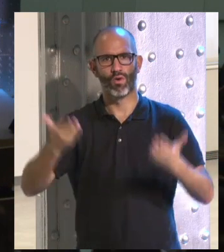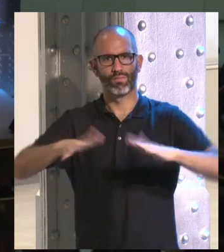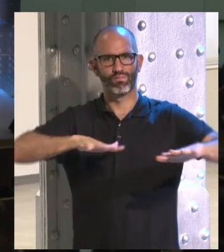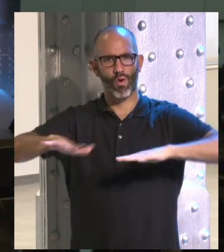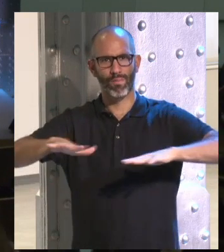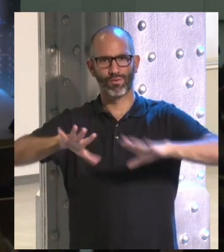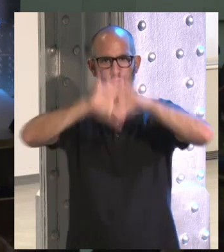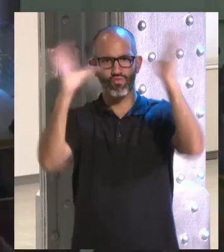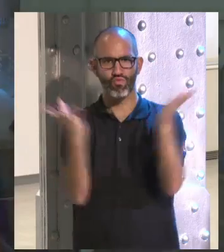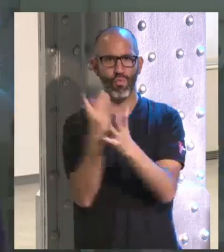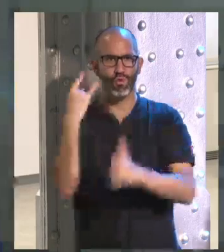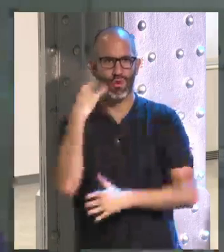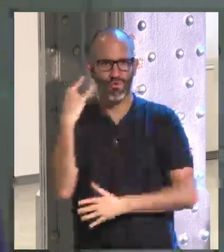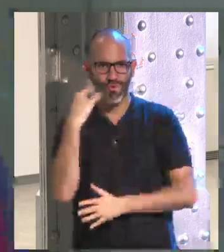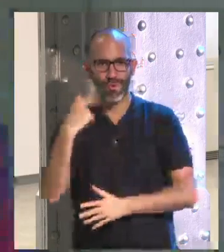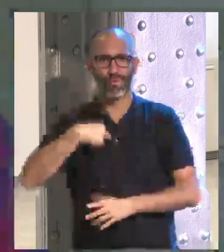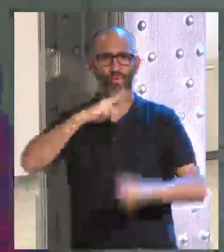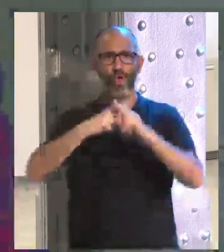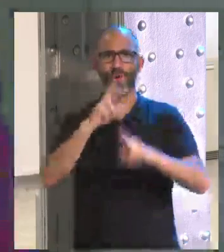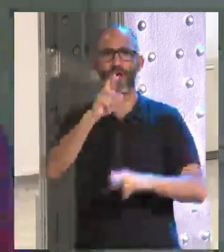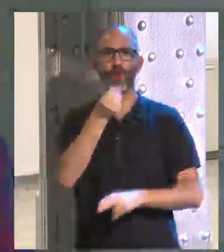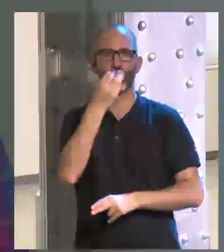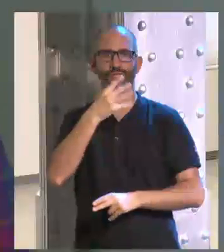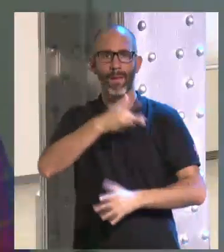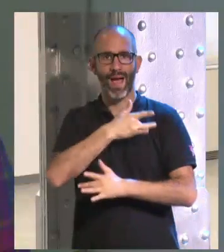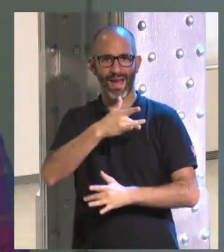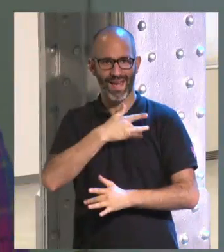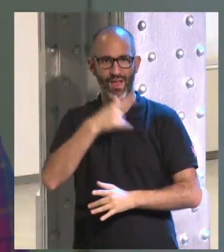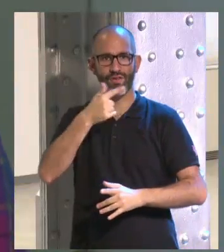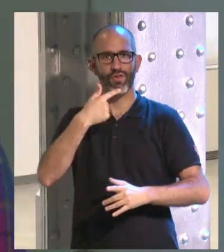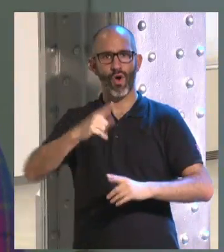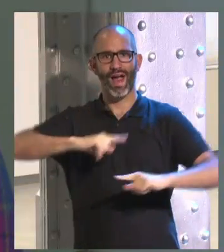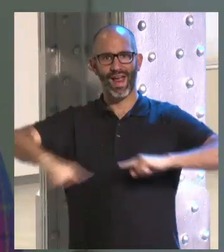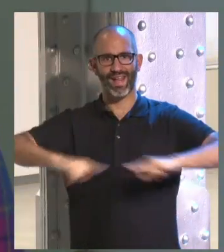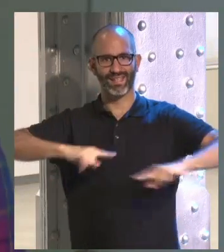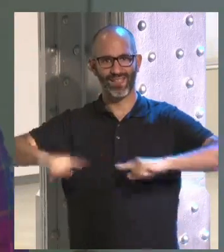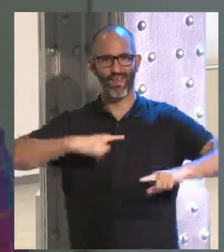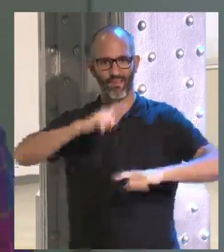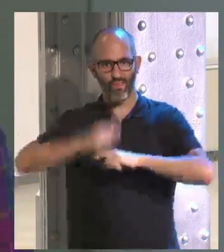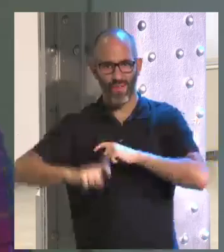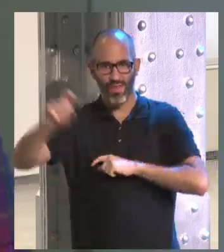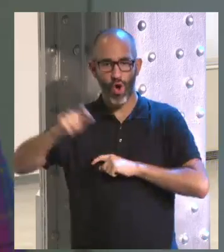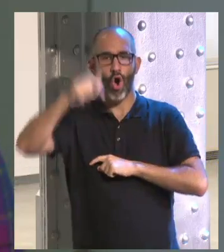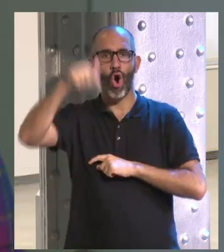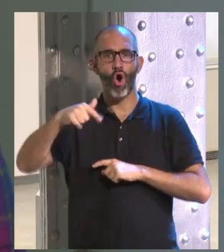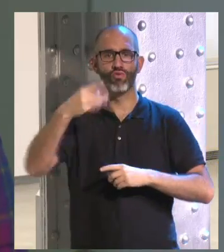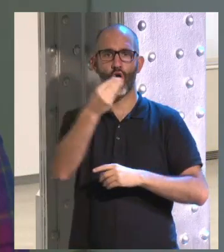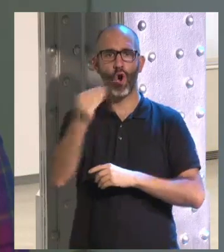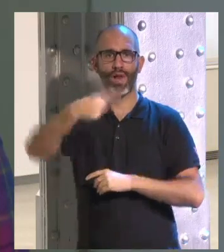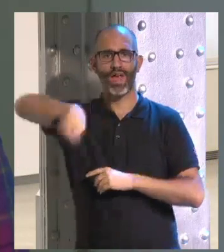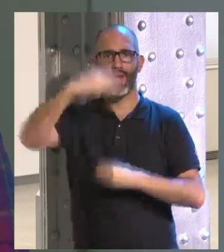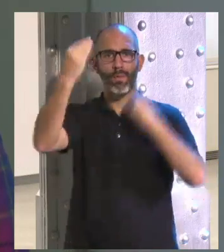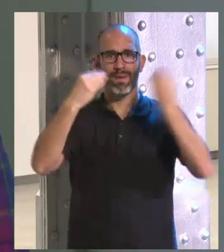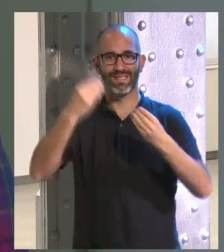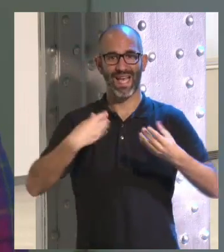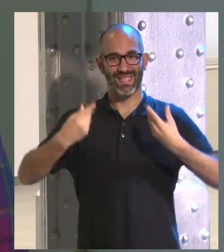actuación para todo el grupo telefónica. Yo soy Rosa María Sainz y soy gerente en Fundación. Hoy los jóvenes consideran que es necesario enseñar lo